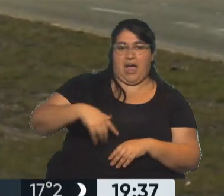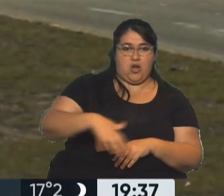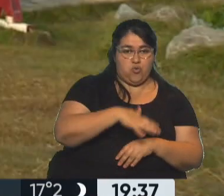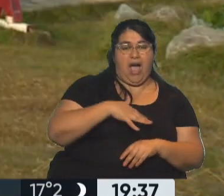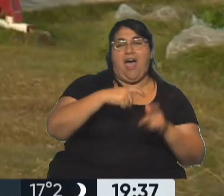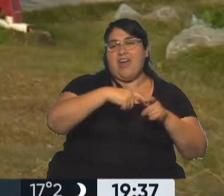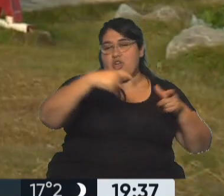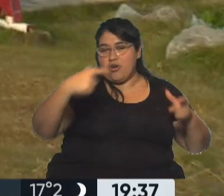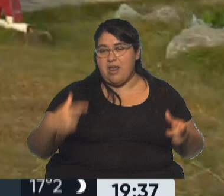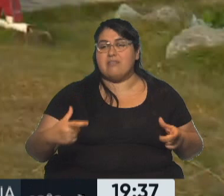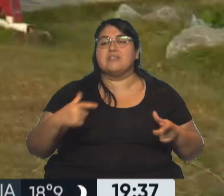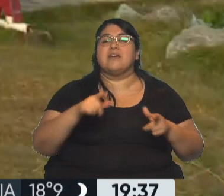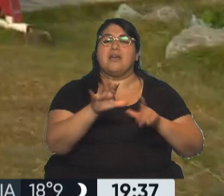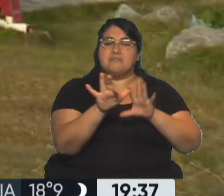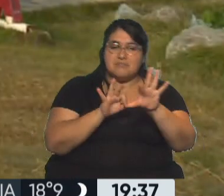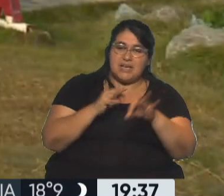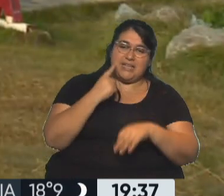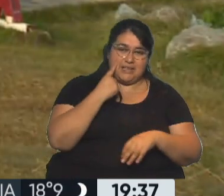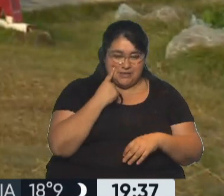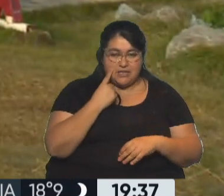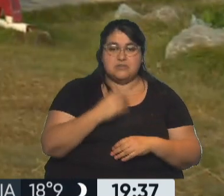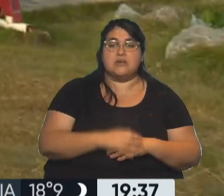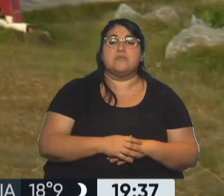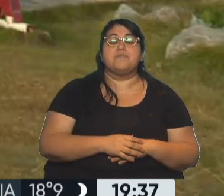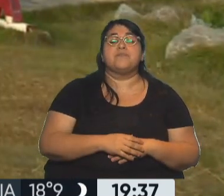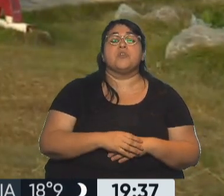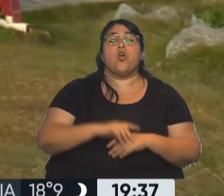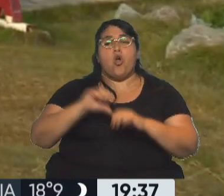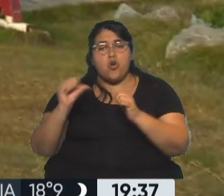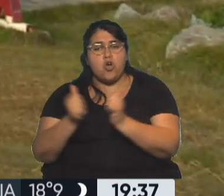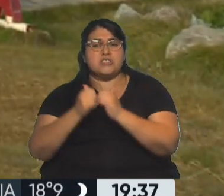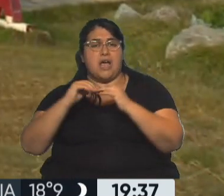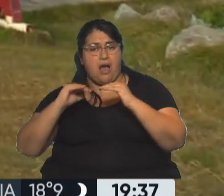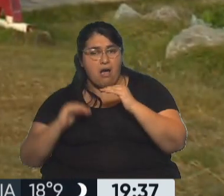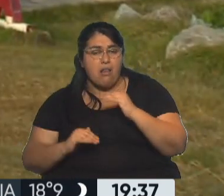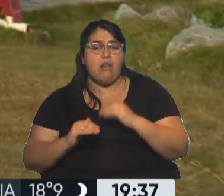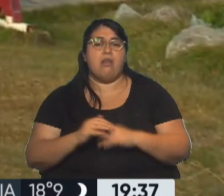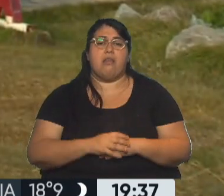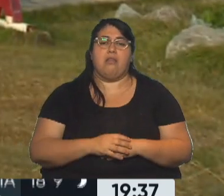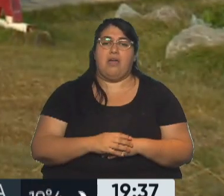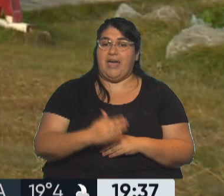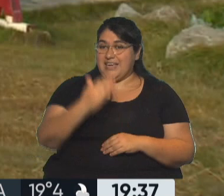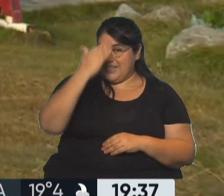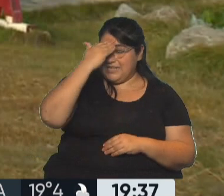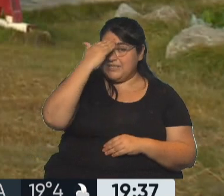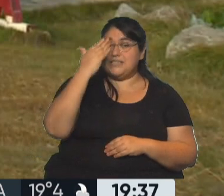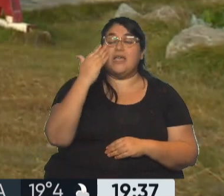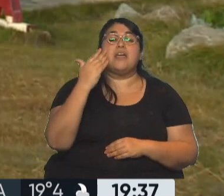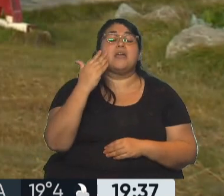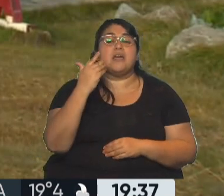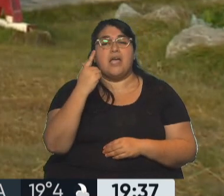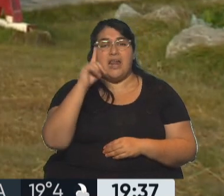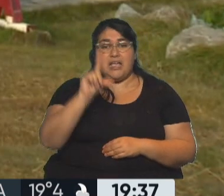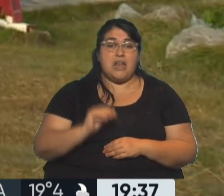en Río Grande y en Tolguin, además de concejales, 15 legisladores titulares y 8